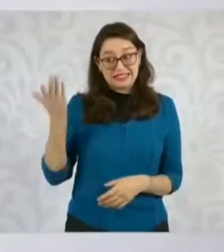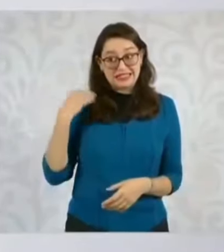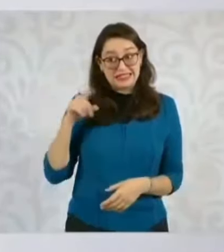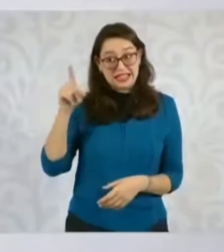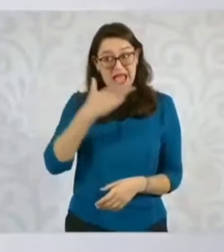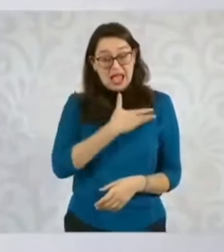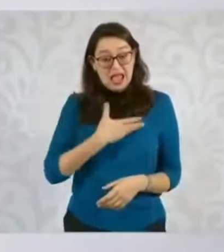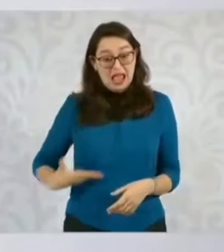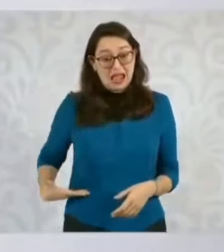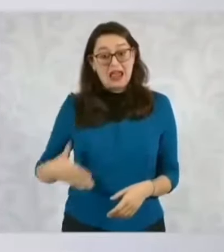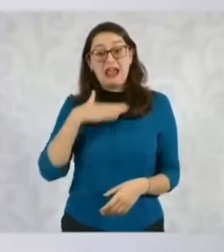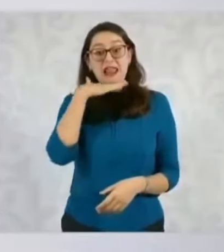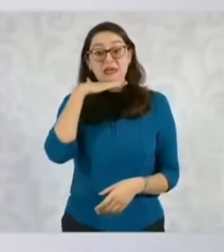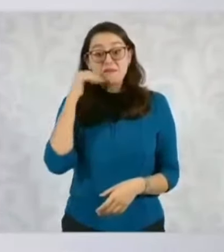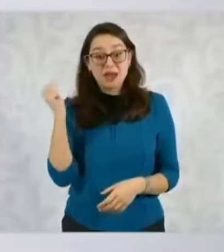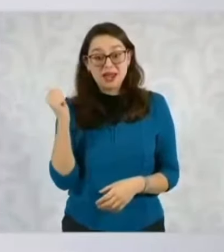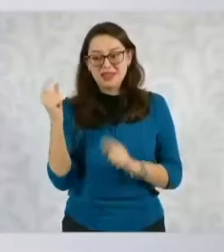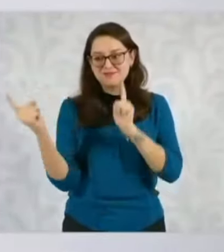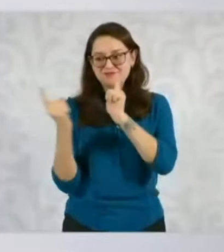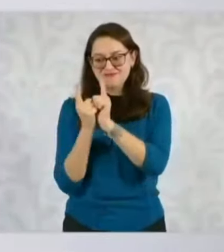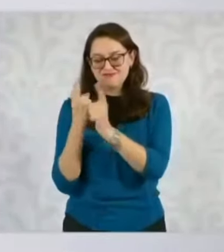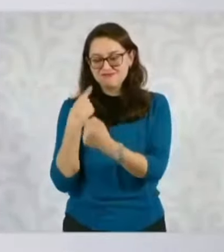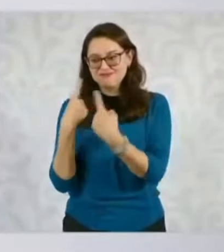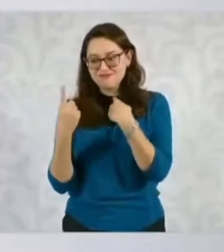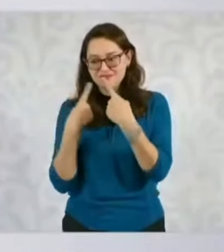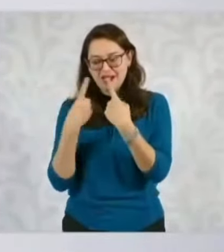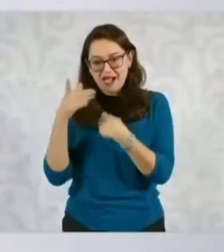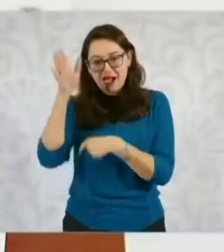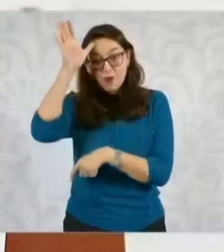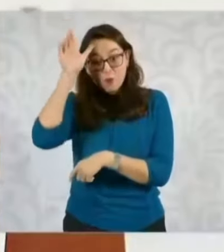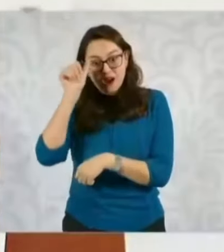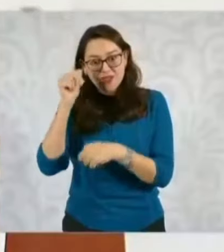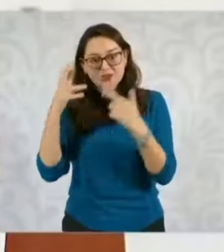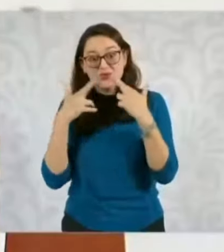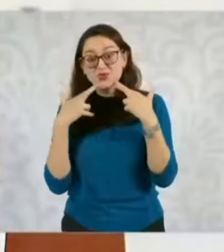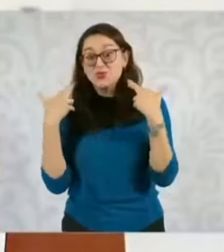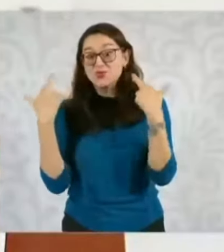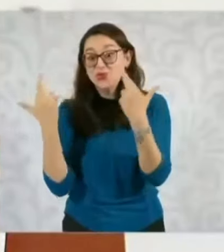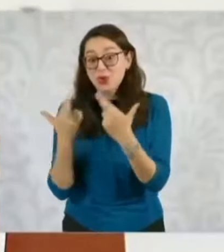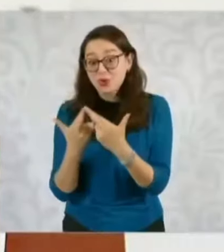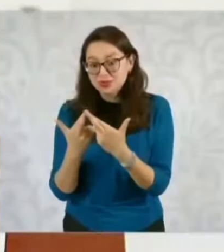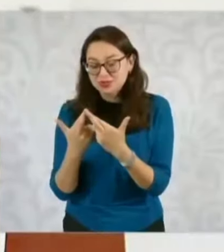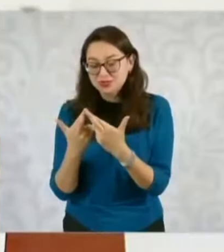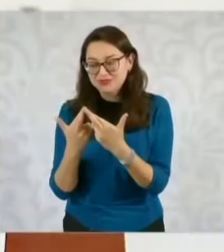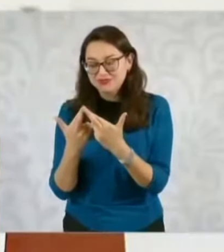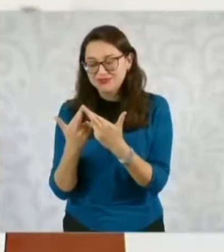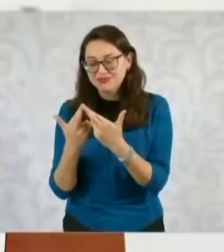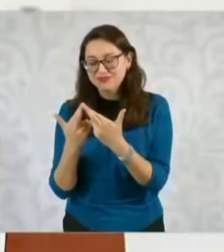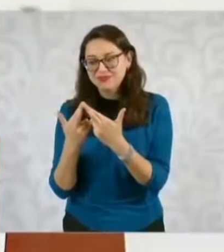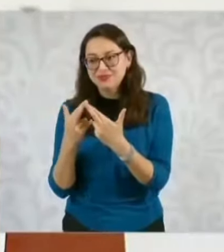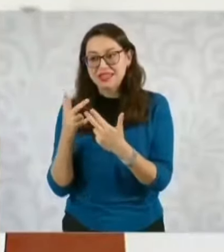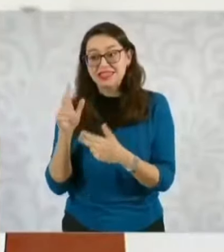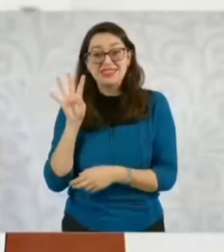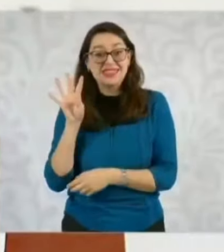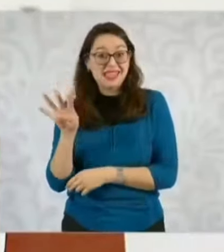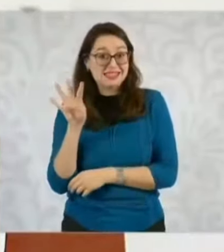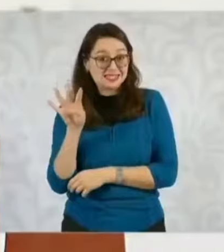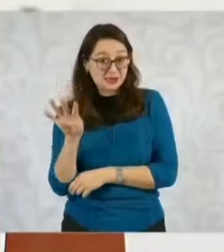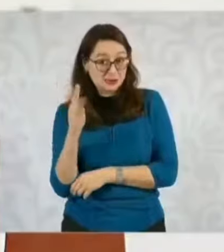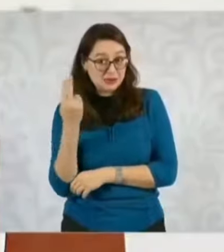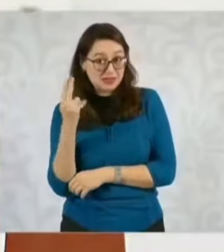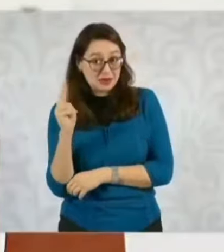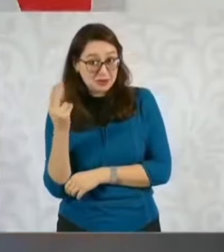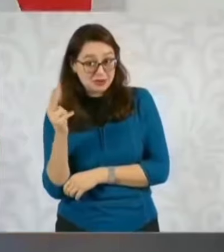el 19 de noviembre y el 20 de noviembre. Tengo que estar en México por ser una